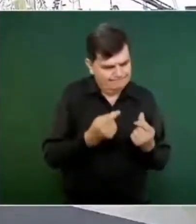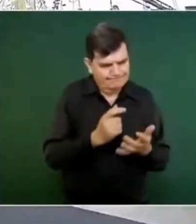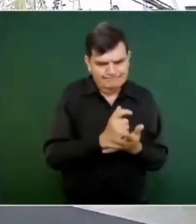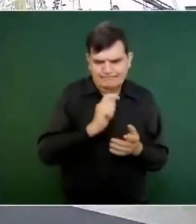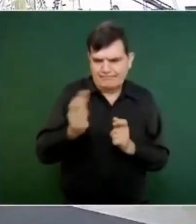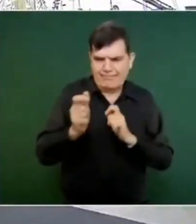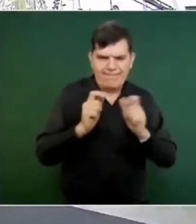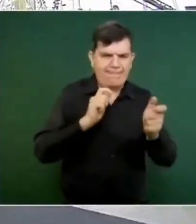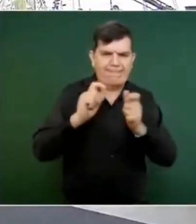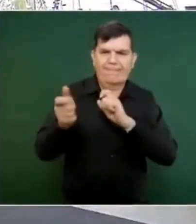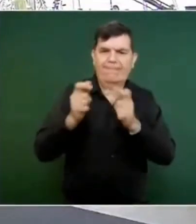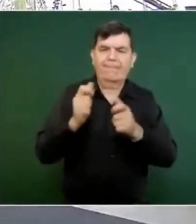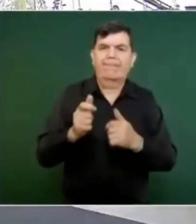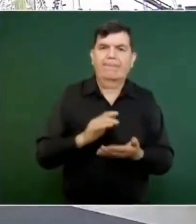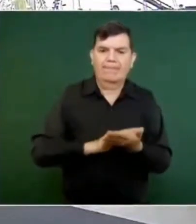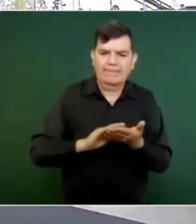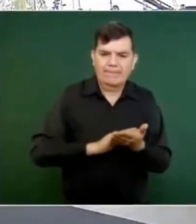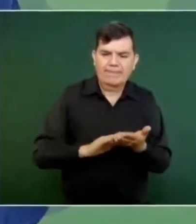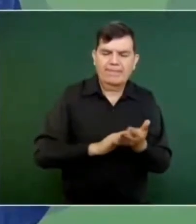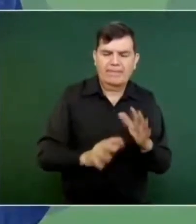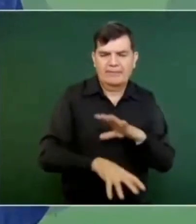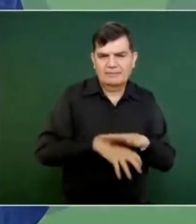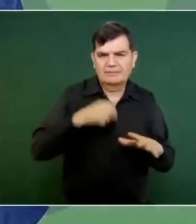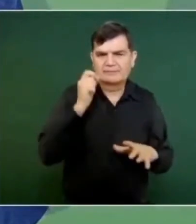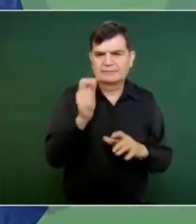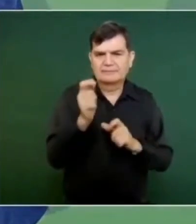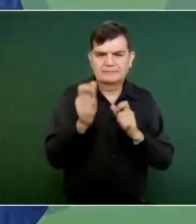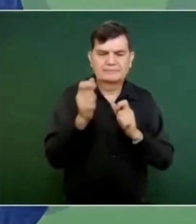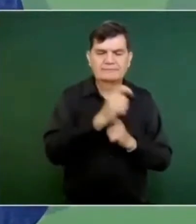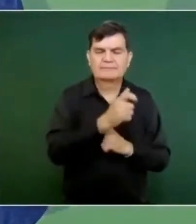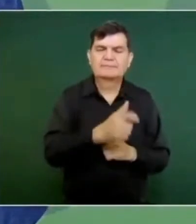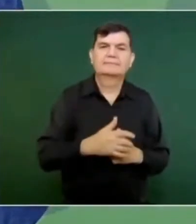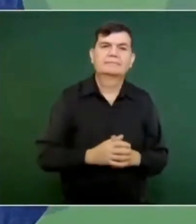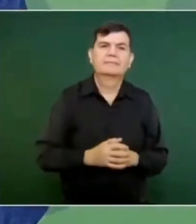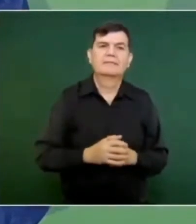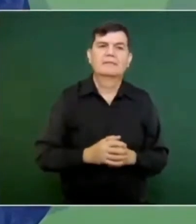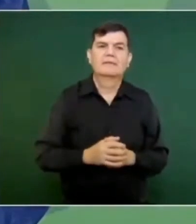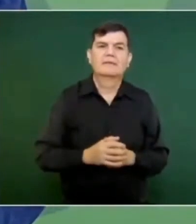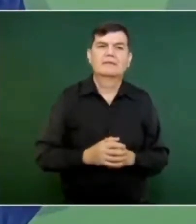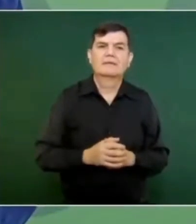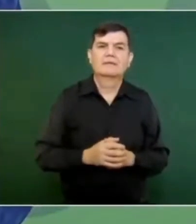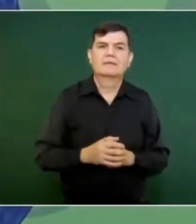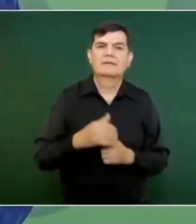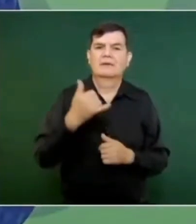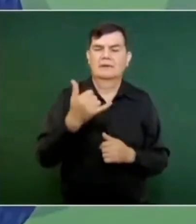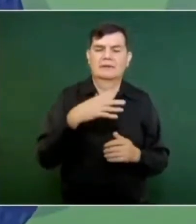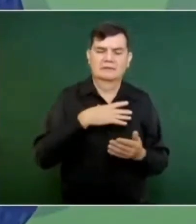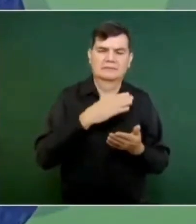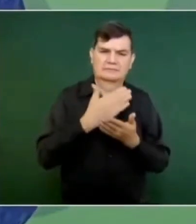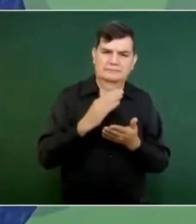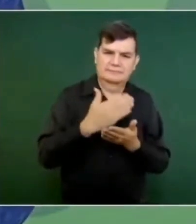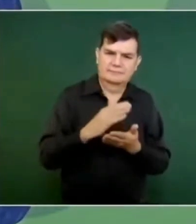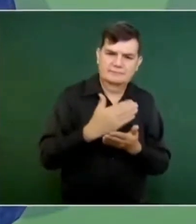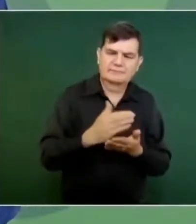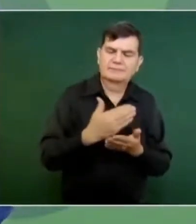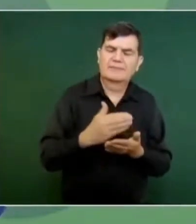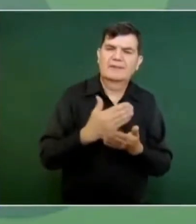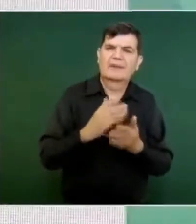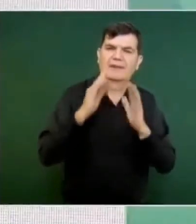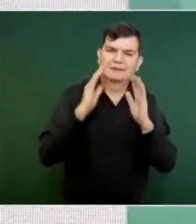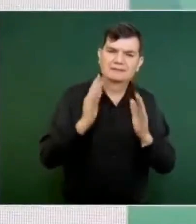los fondos y los créditos, que ya